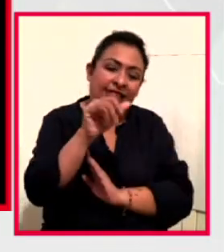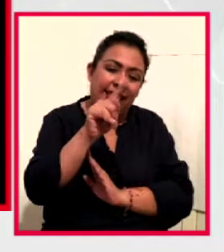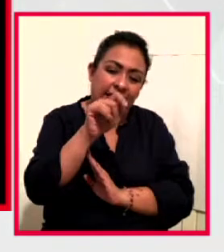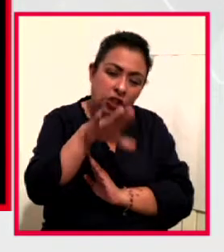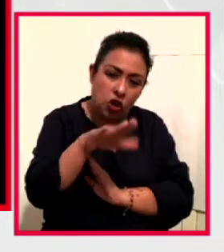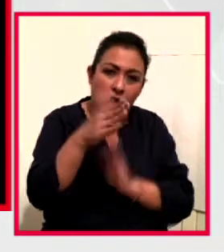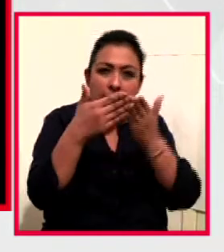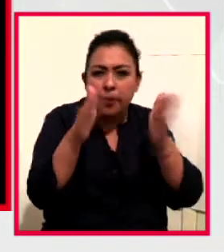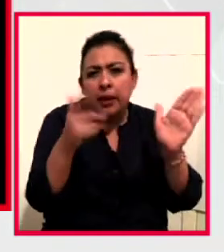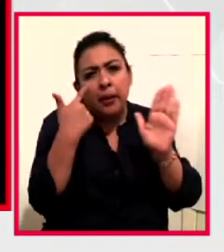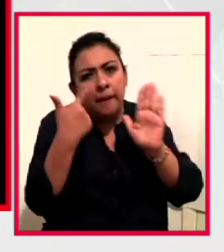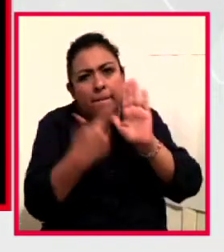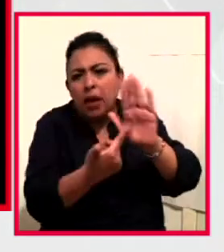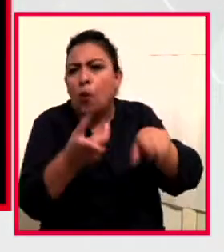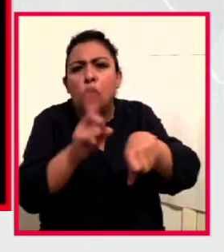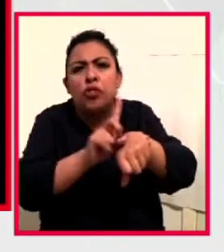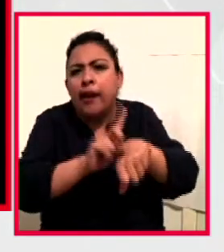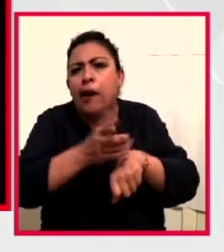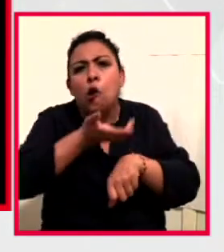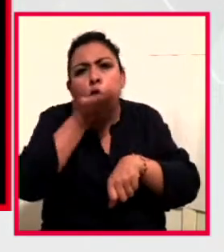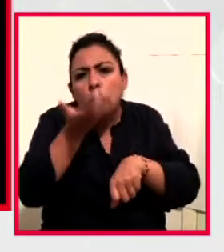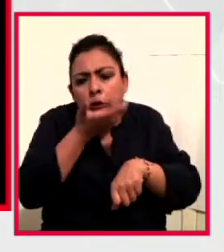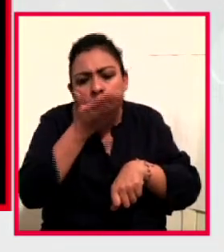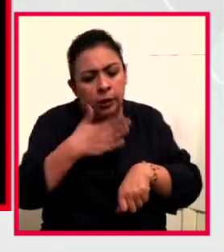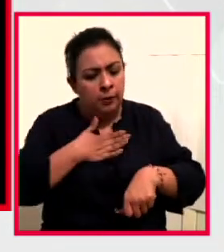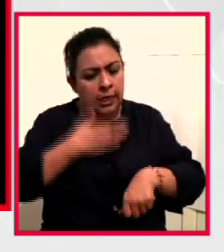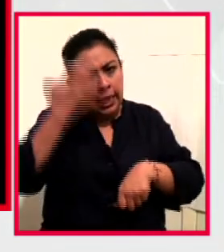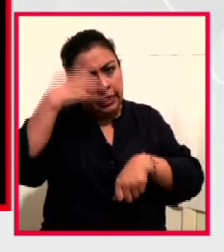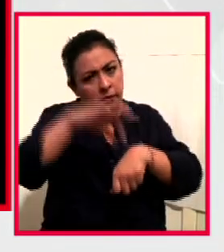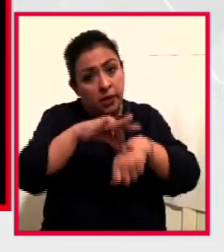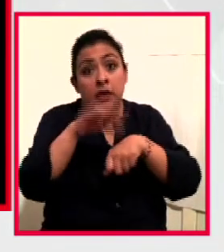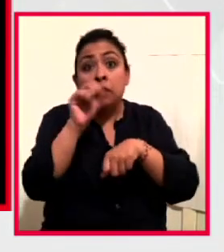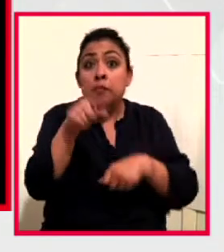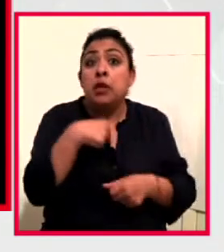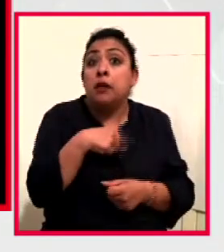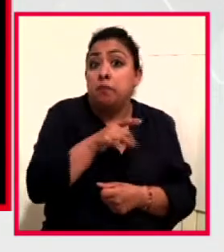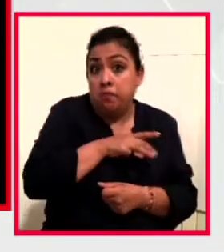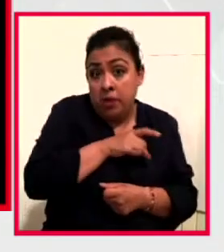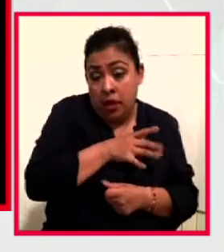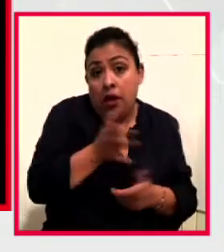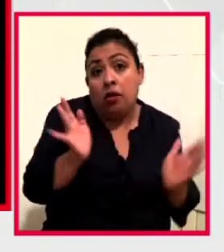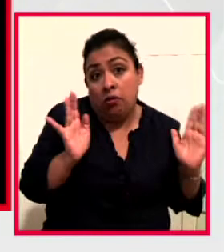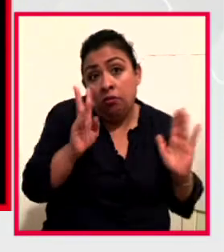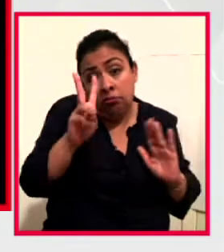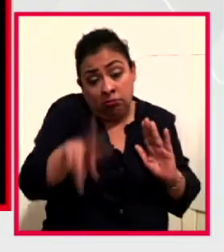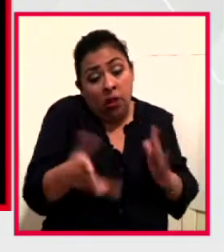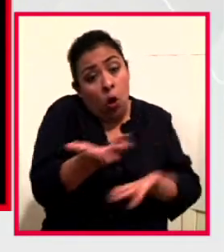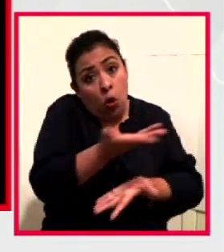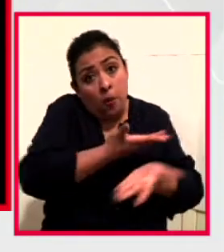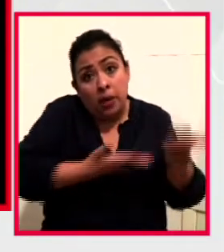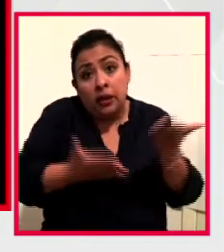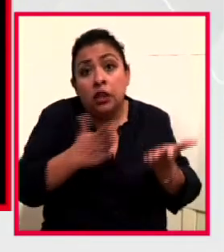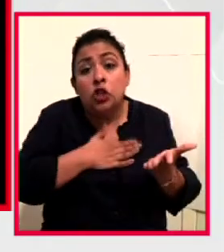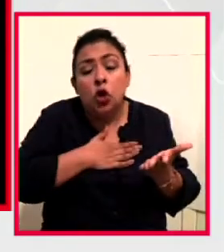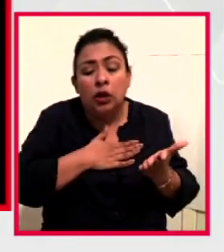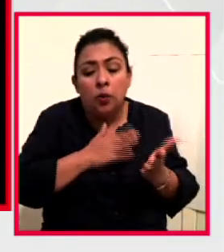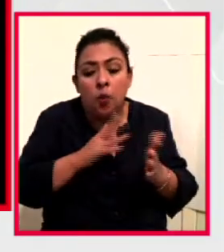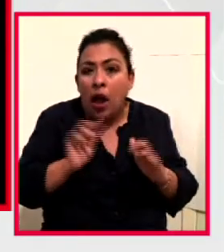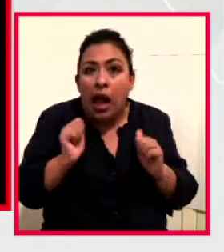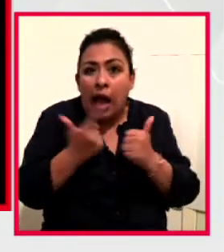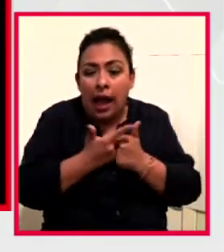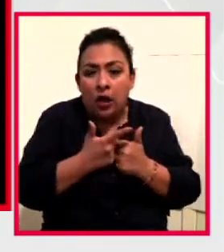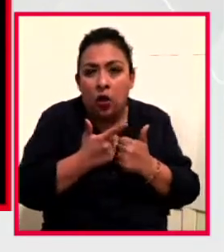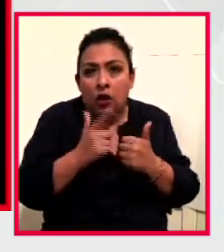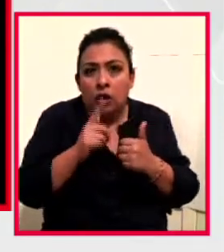cotidianidad cómo estamos viviendo y lo que nos da miedo, ¿no? Porque pues es compartir como nuestra vulnerabilidad para